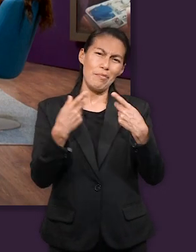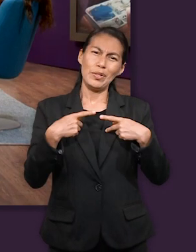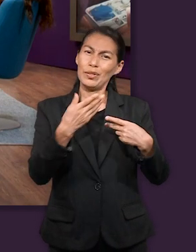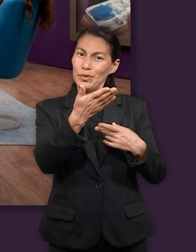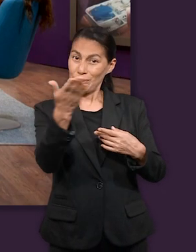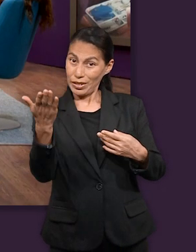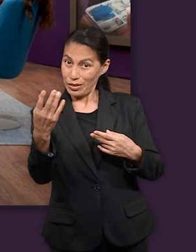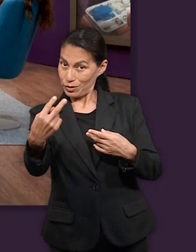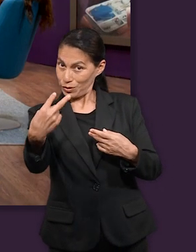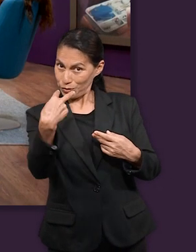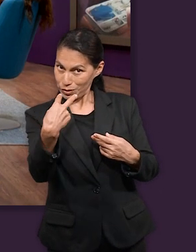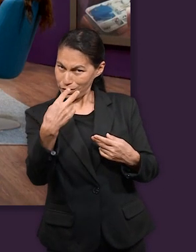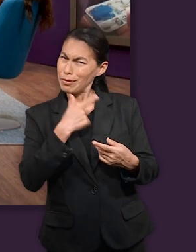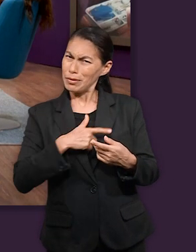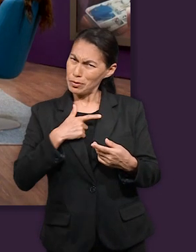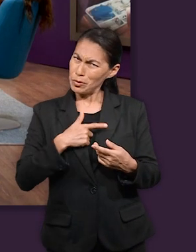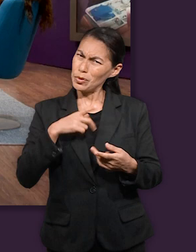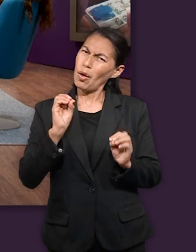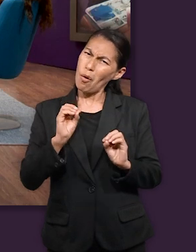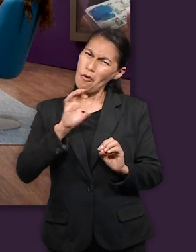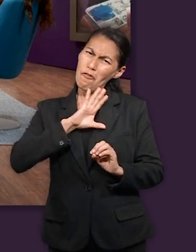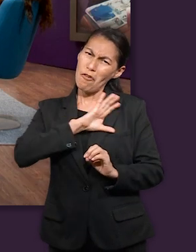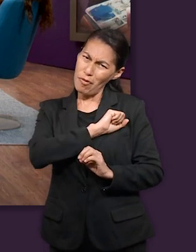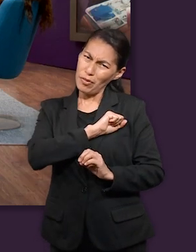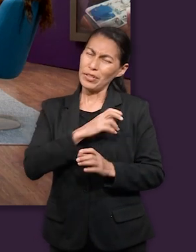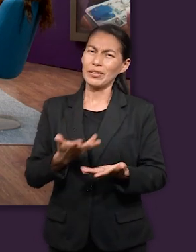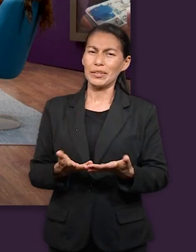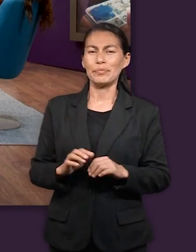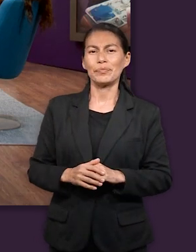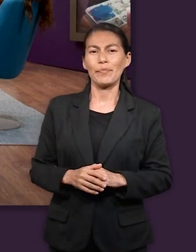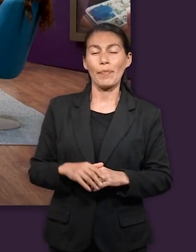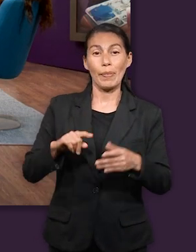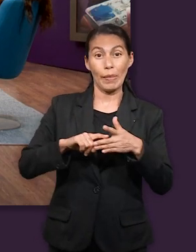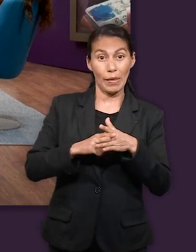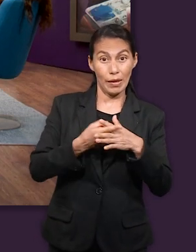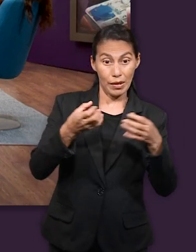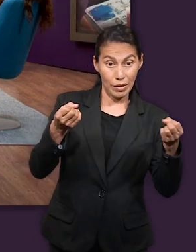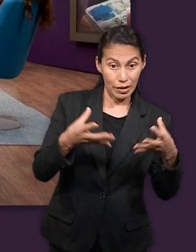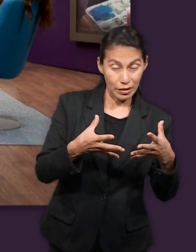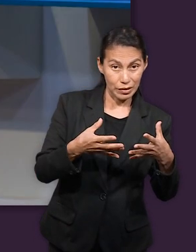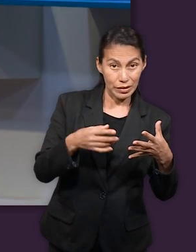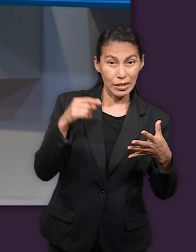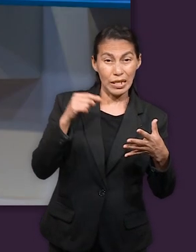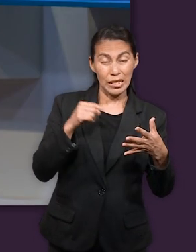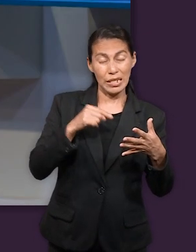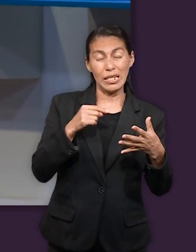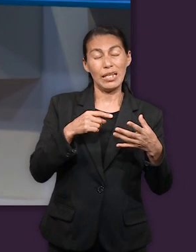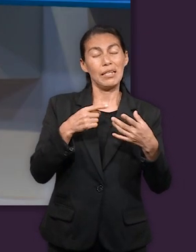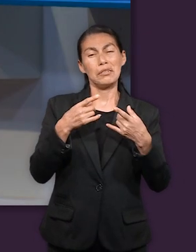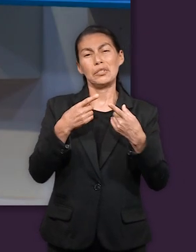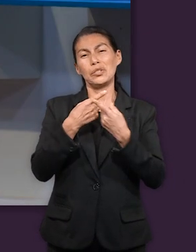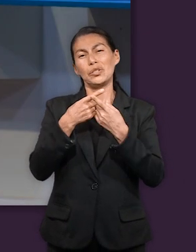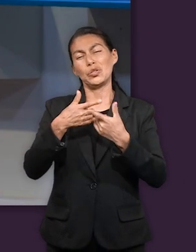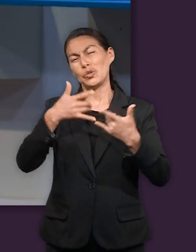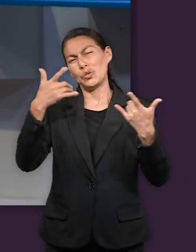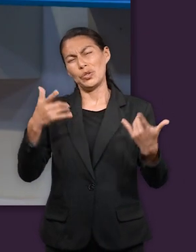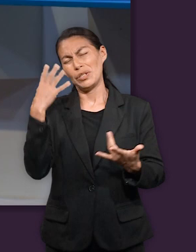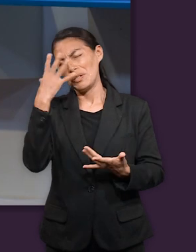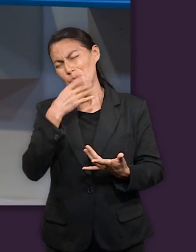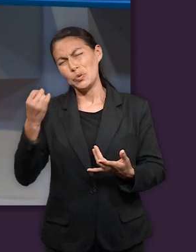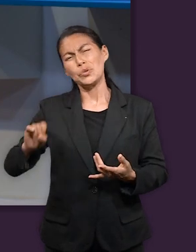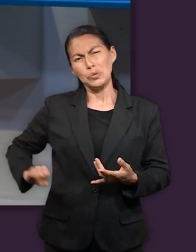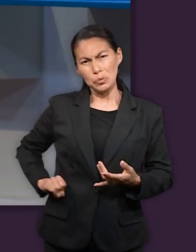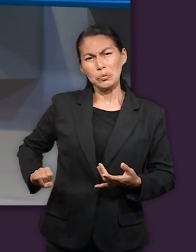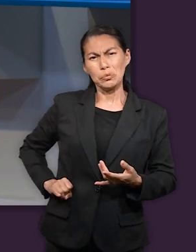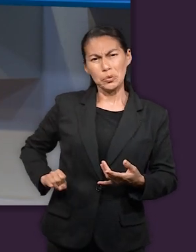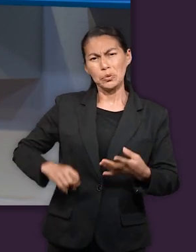ustedes. Sin duda que alguno de nuestros amigos que nos ven puede ser su historia favorita o una de sus favoritas porque en realidad en